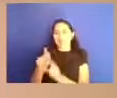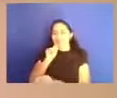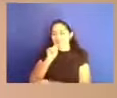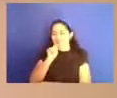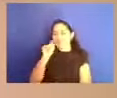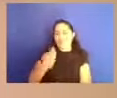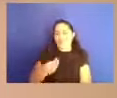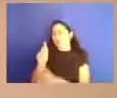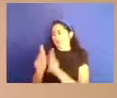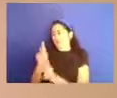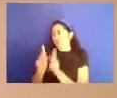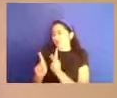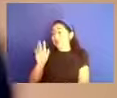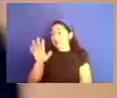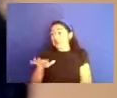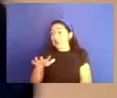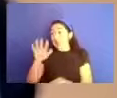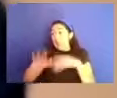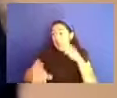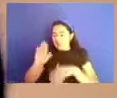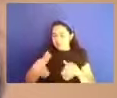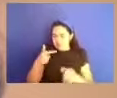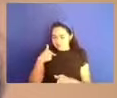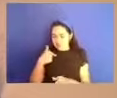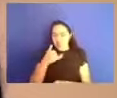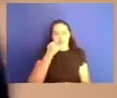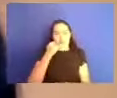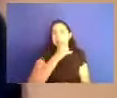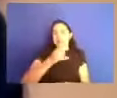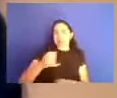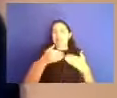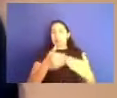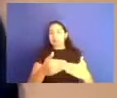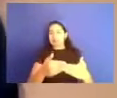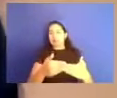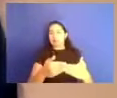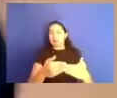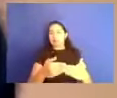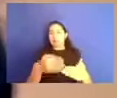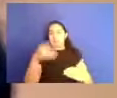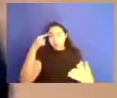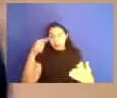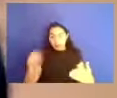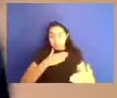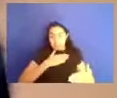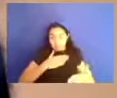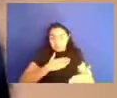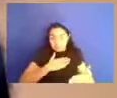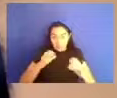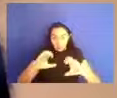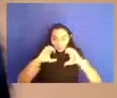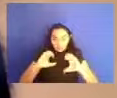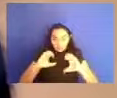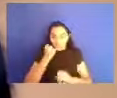¿no? Es que los límites que establecemos no son para los otros, es para uno mismo.